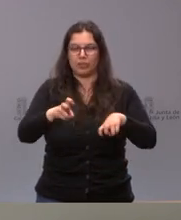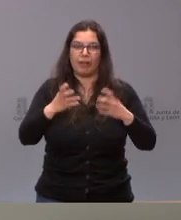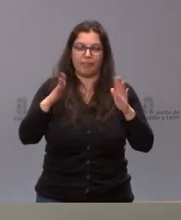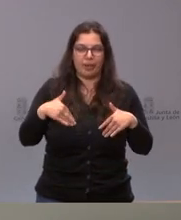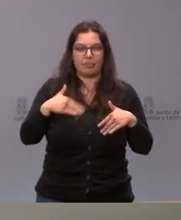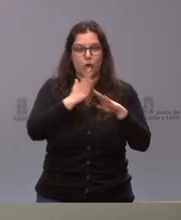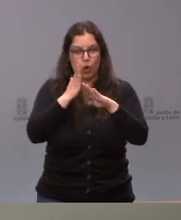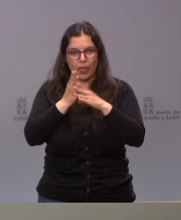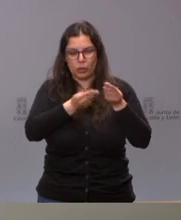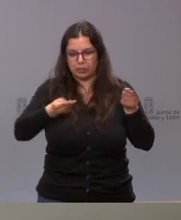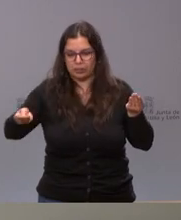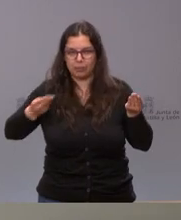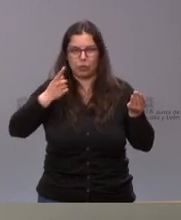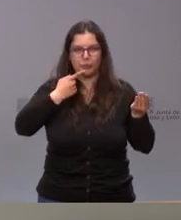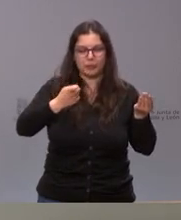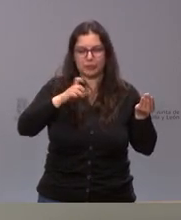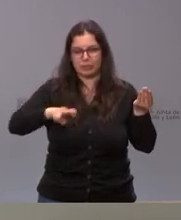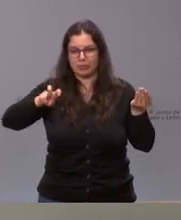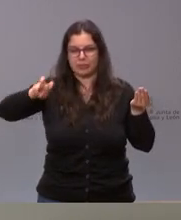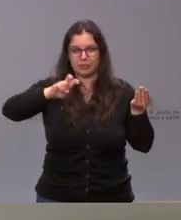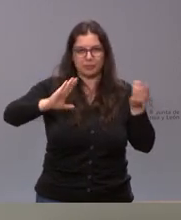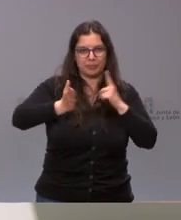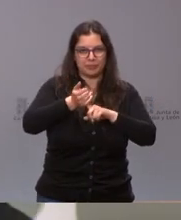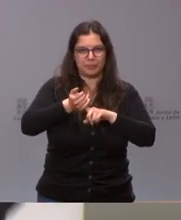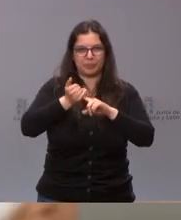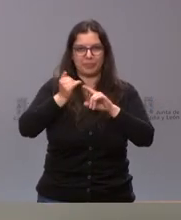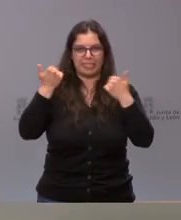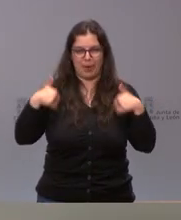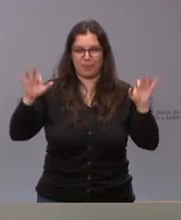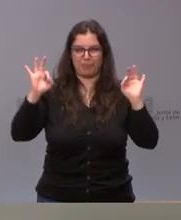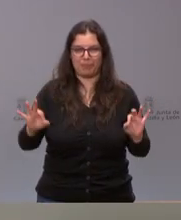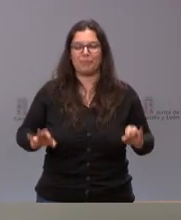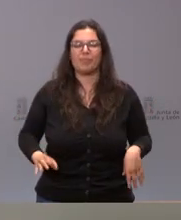ordeno los datos, siempre cuesta un poco el encontrarlo y ya lo encontré.